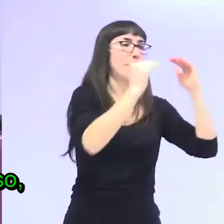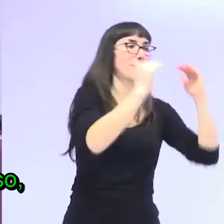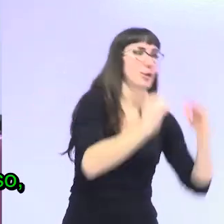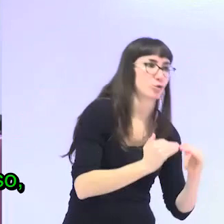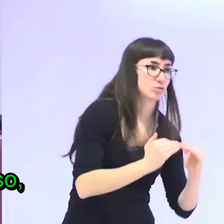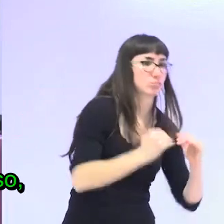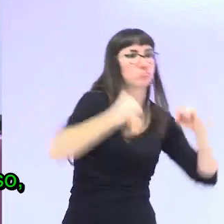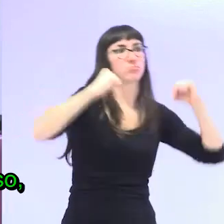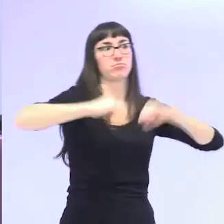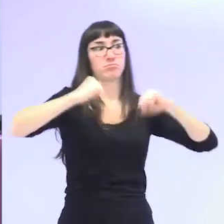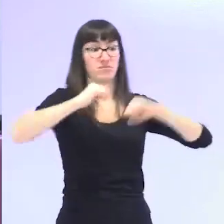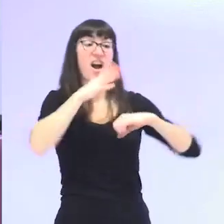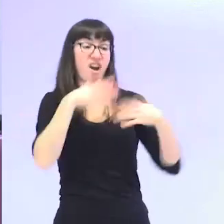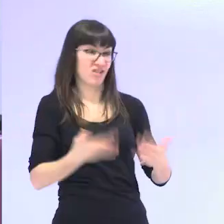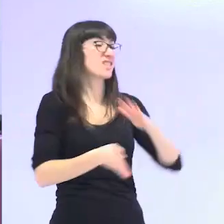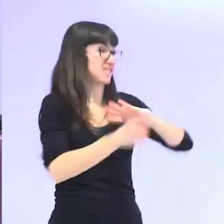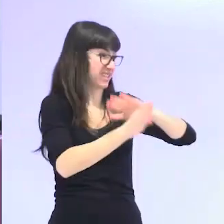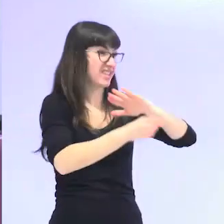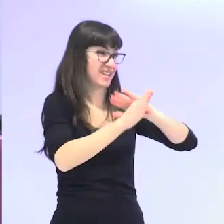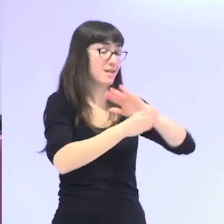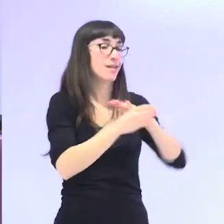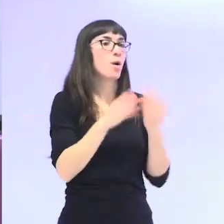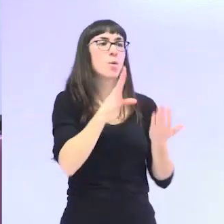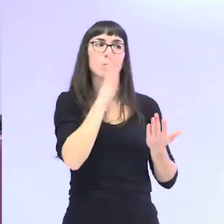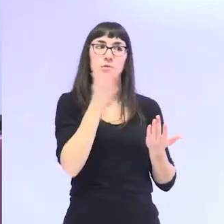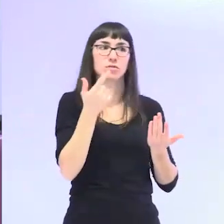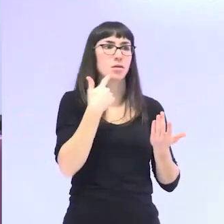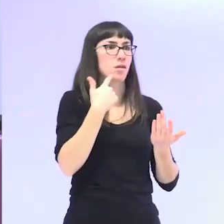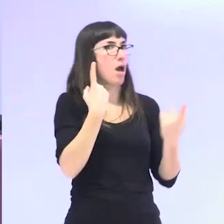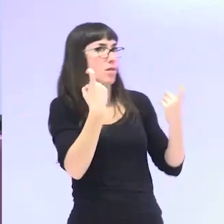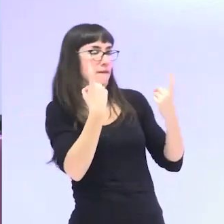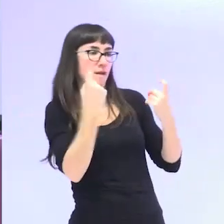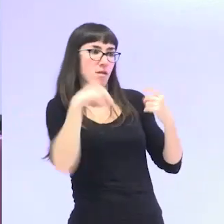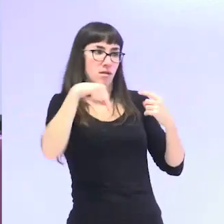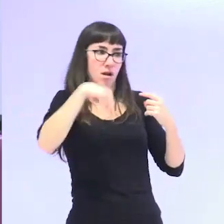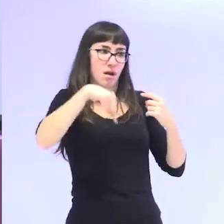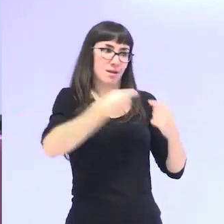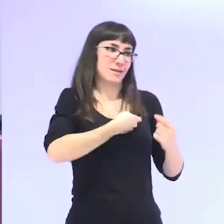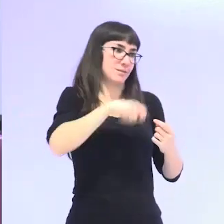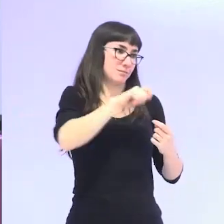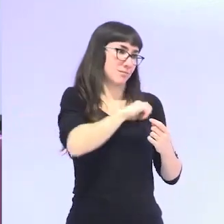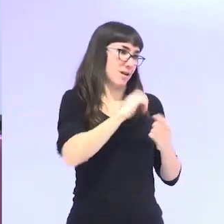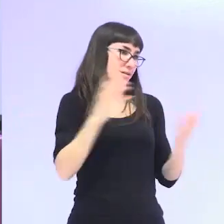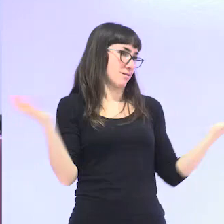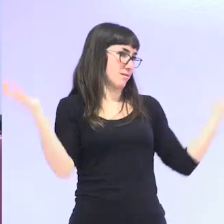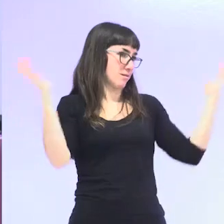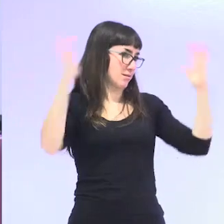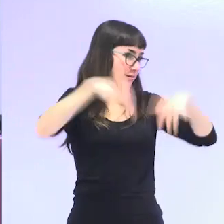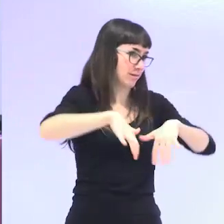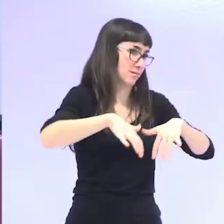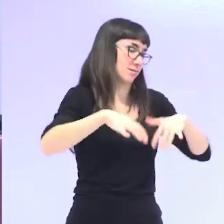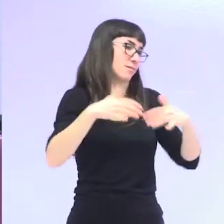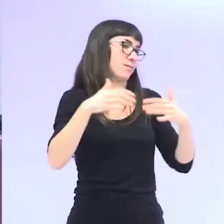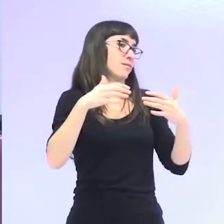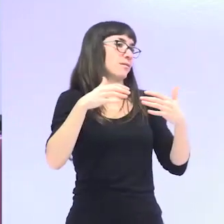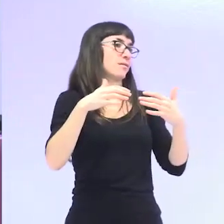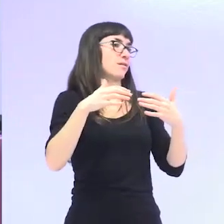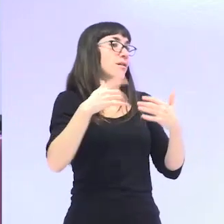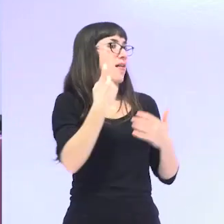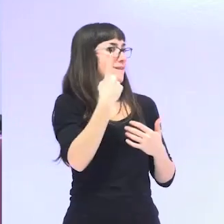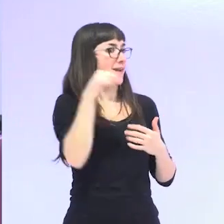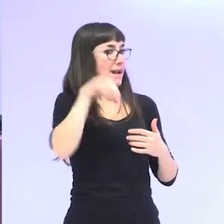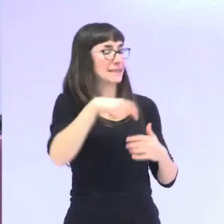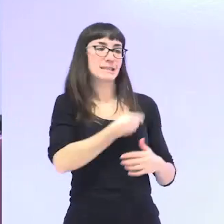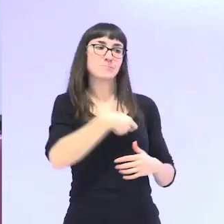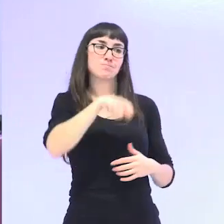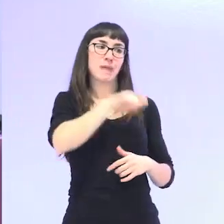en la actualidad tenemos, y por eso se reclamaba entonces que España aceptara unos 12 millones